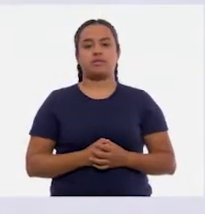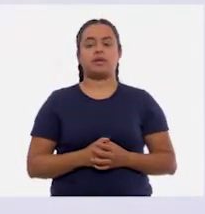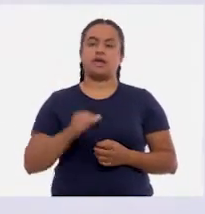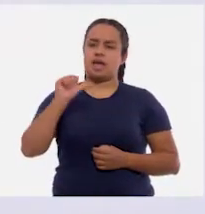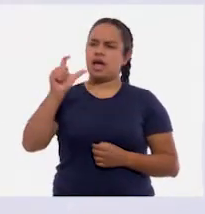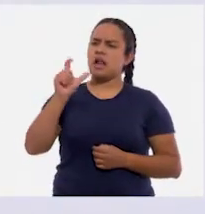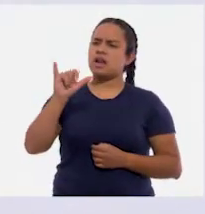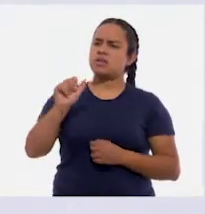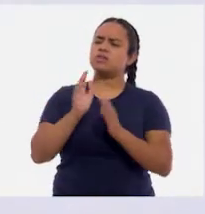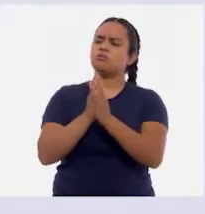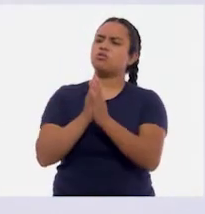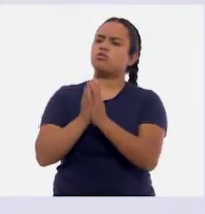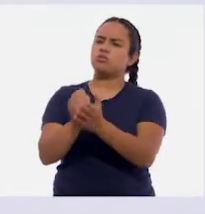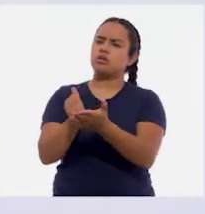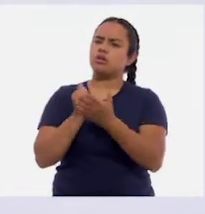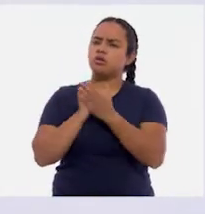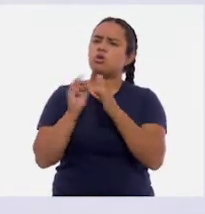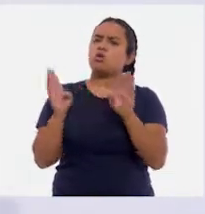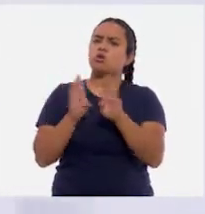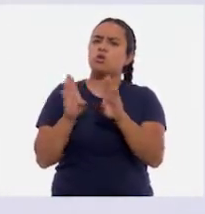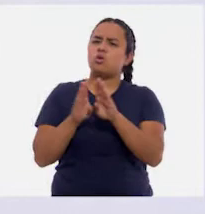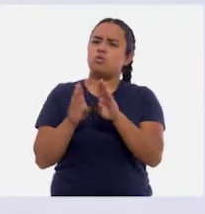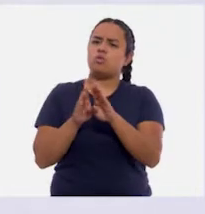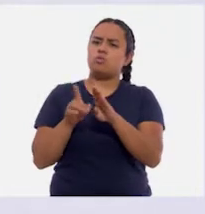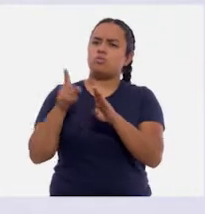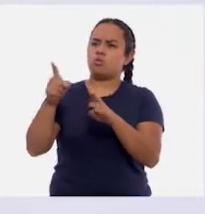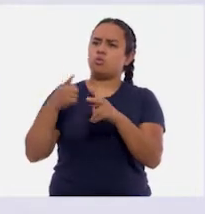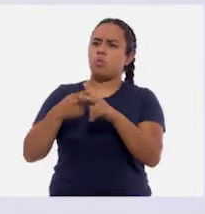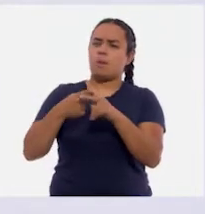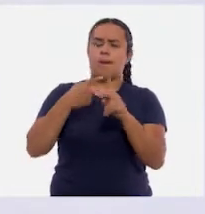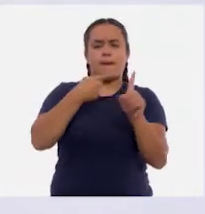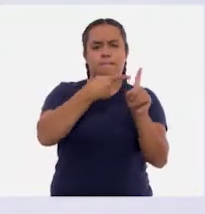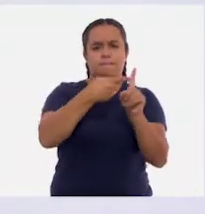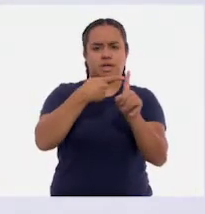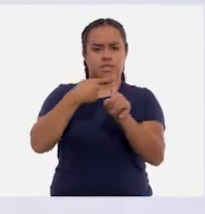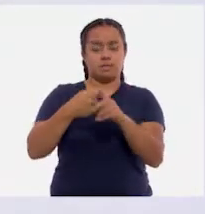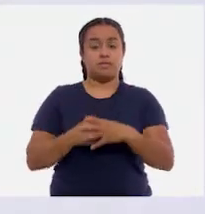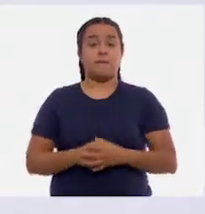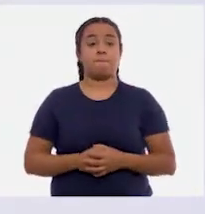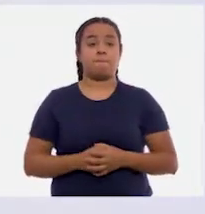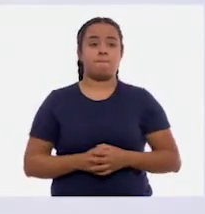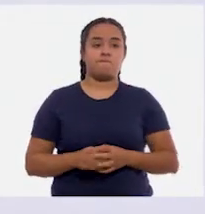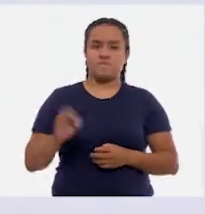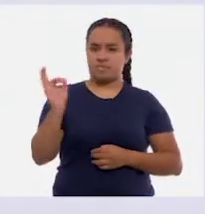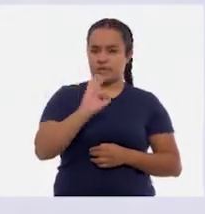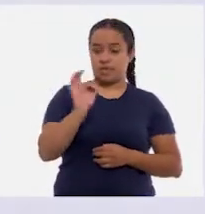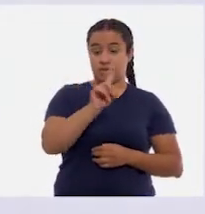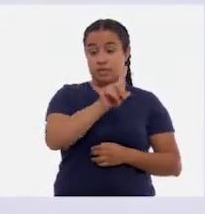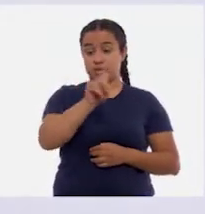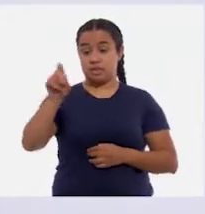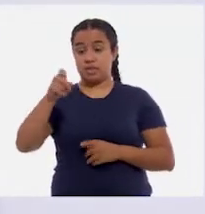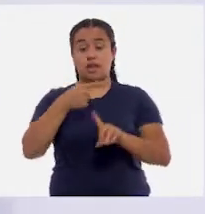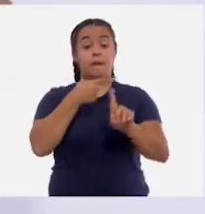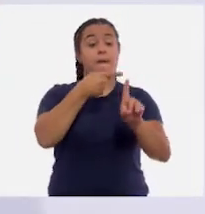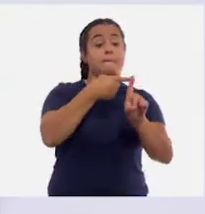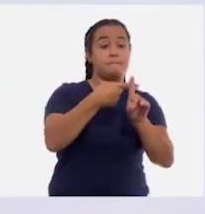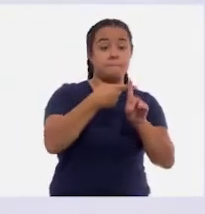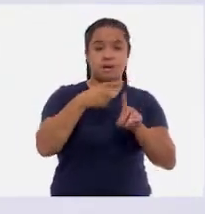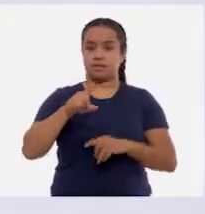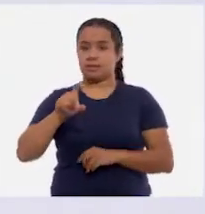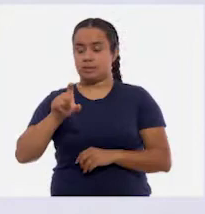Alexia que nos ayude a hacer nuestra suma. Si sumo a cien, le sumo veinte,